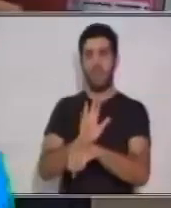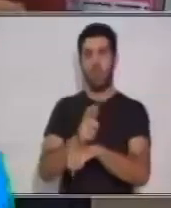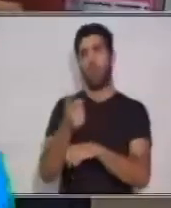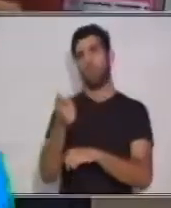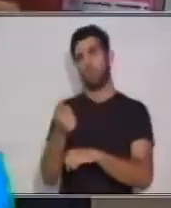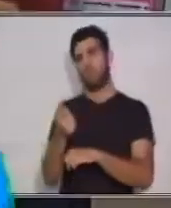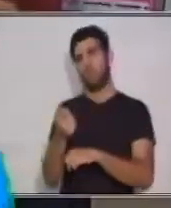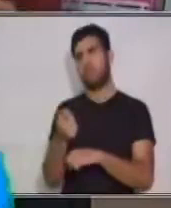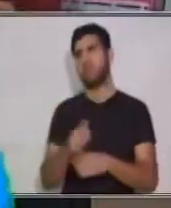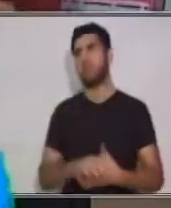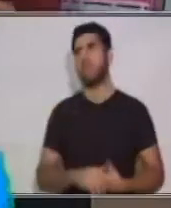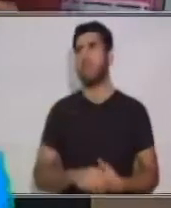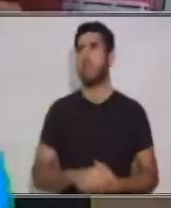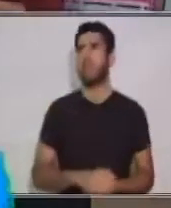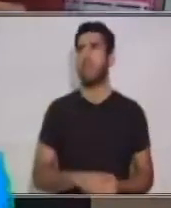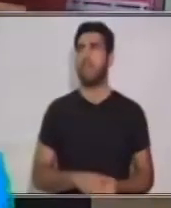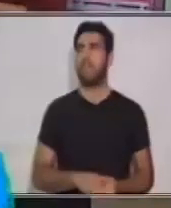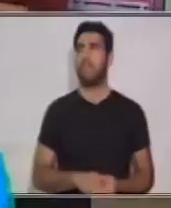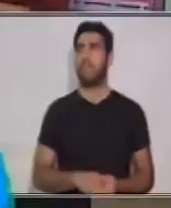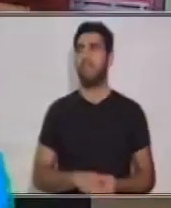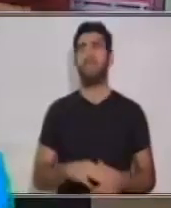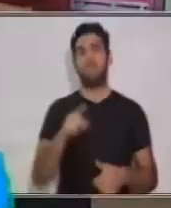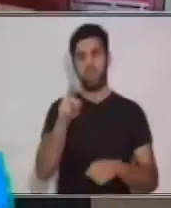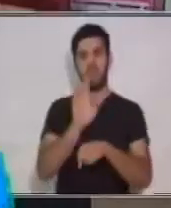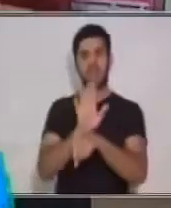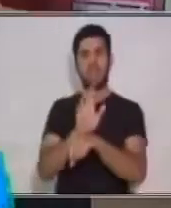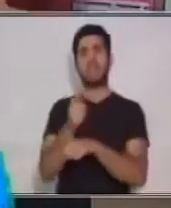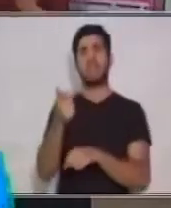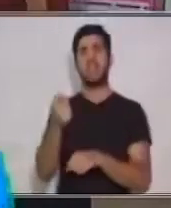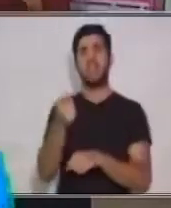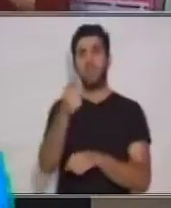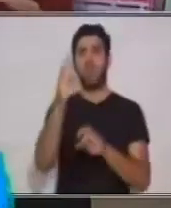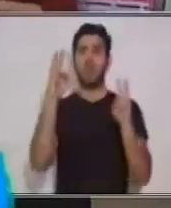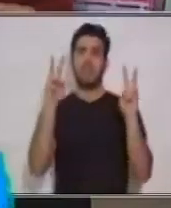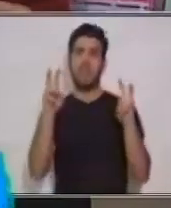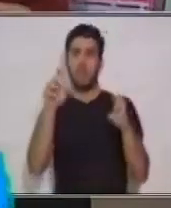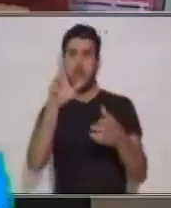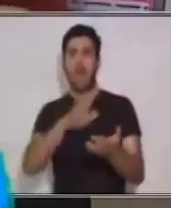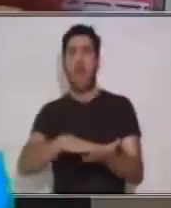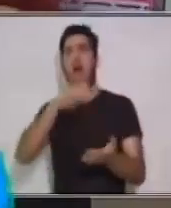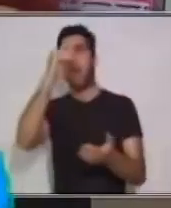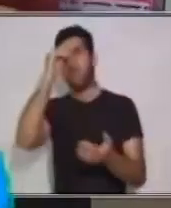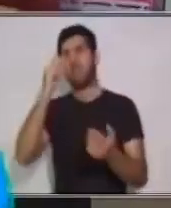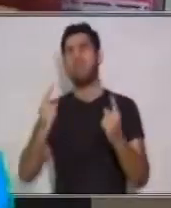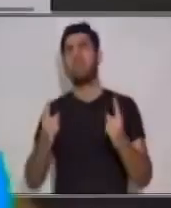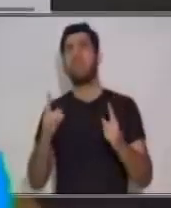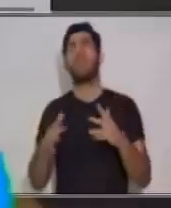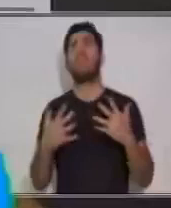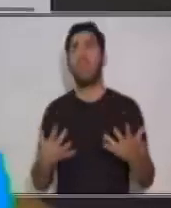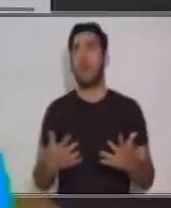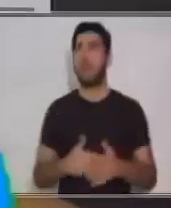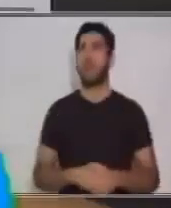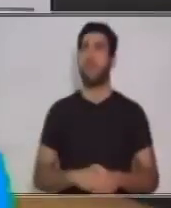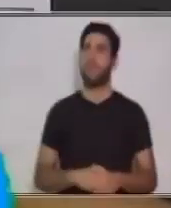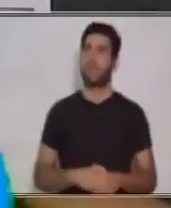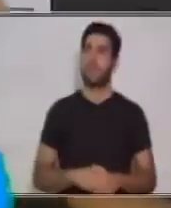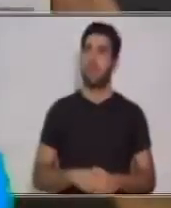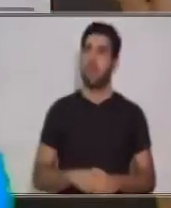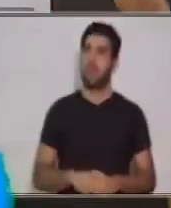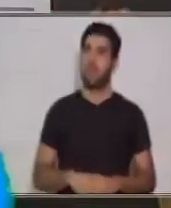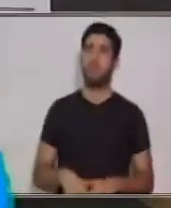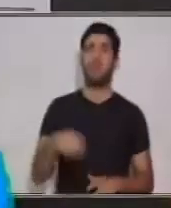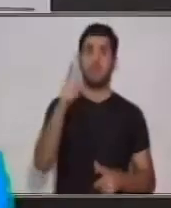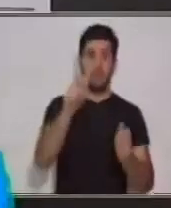temas puedes investigar? En la televisión, ¿qué temas has aprendido ahora? En los periódicos,